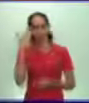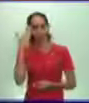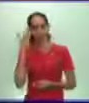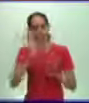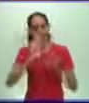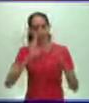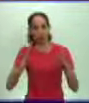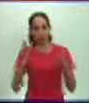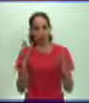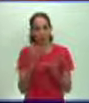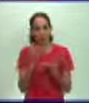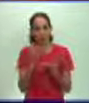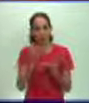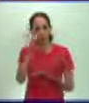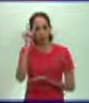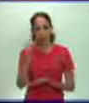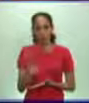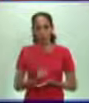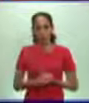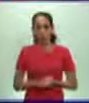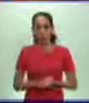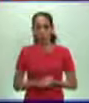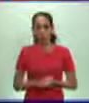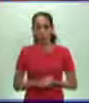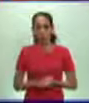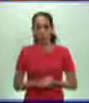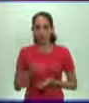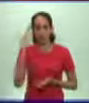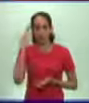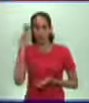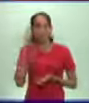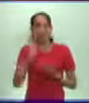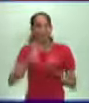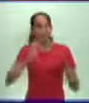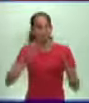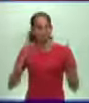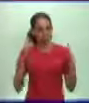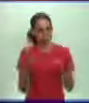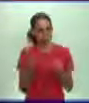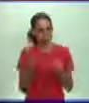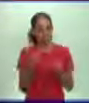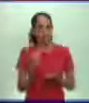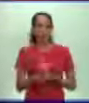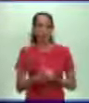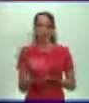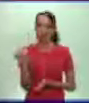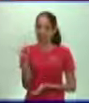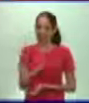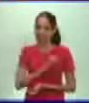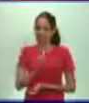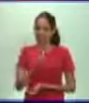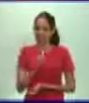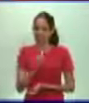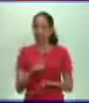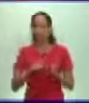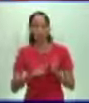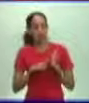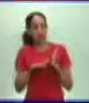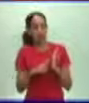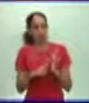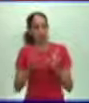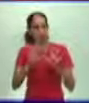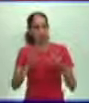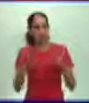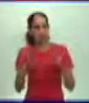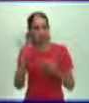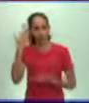peculiaridad también de tener a bien. Agradecemos a la familia, que también nos enviaron varias sugerencias, varios criterios. A todos,